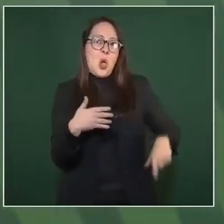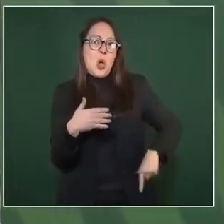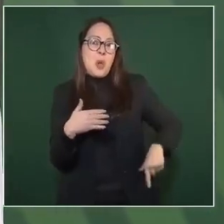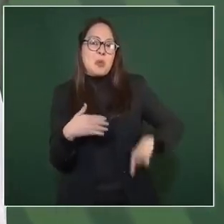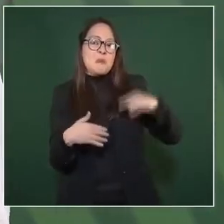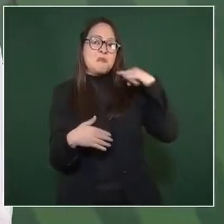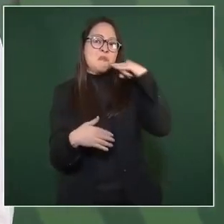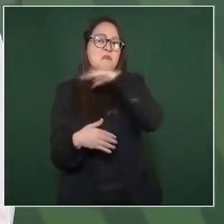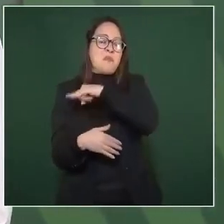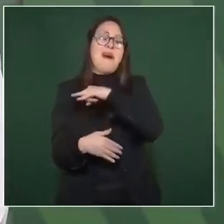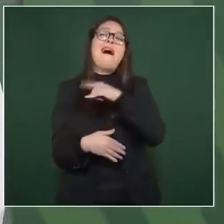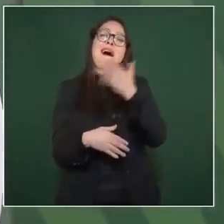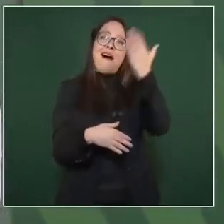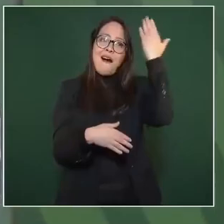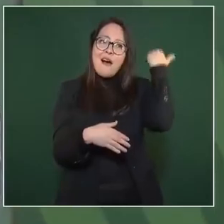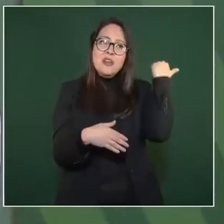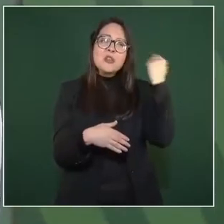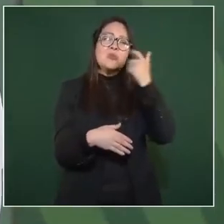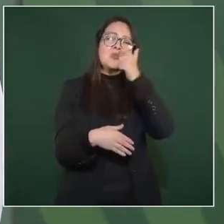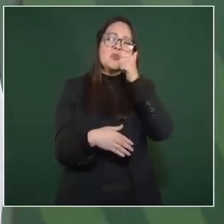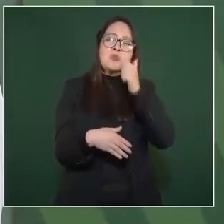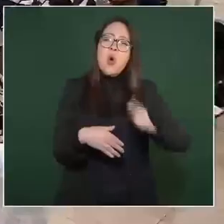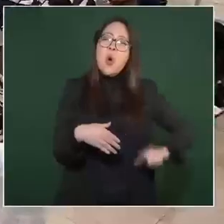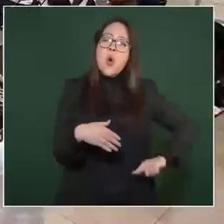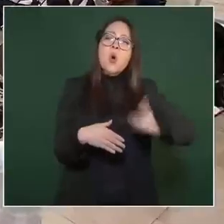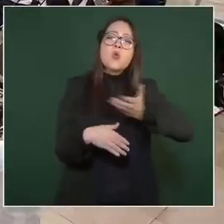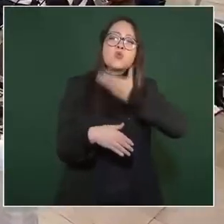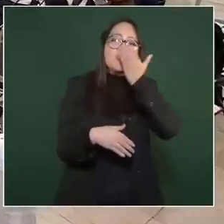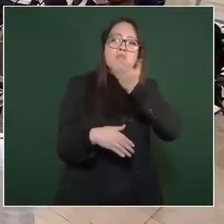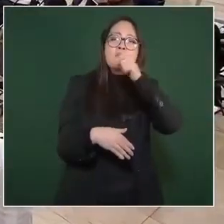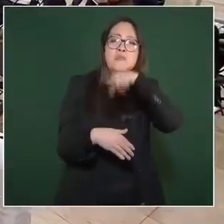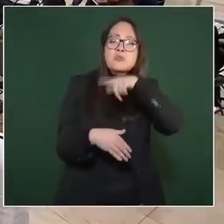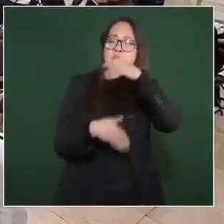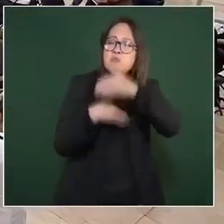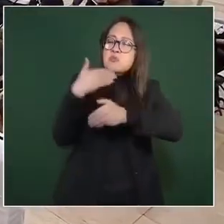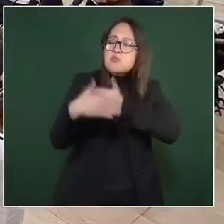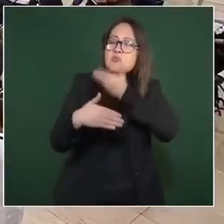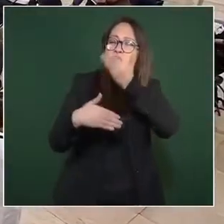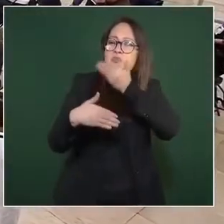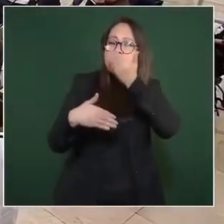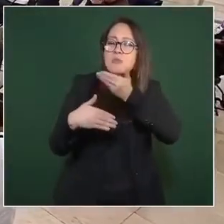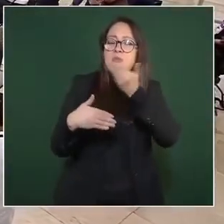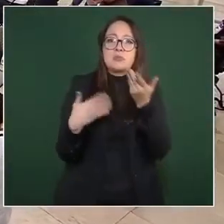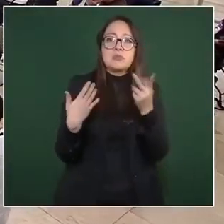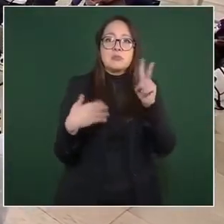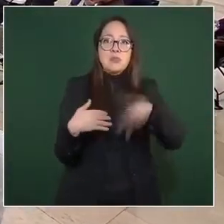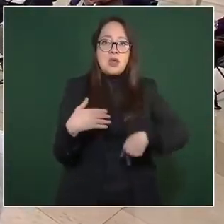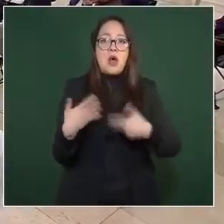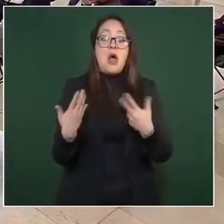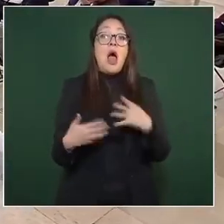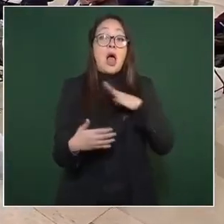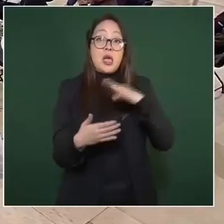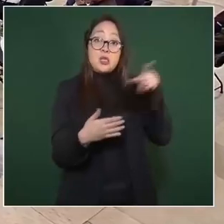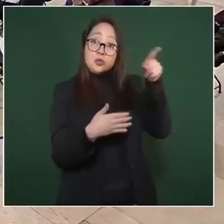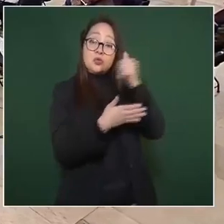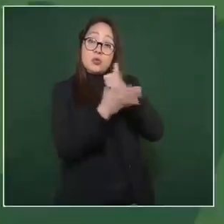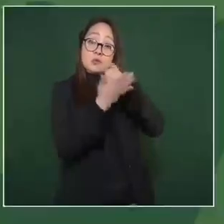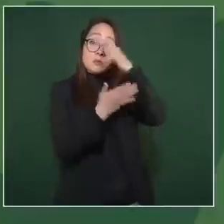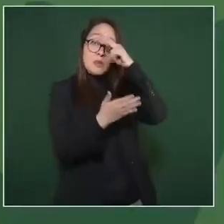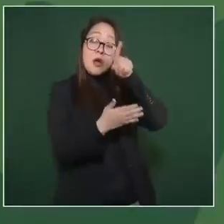hipócritas y una concentración en la Ciudad de México